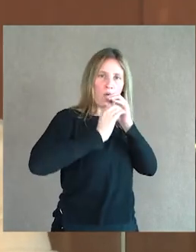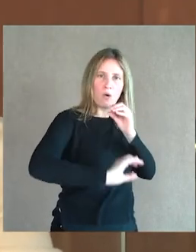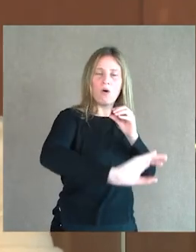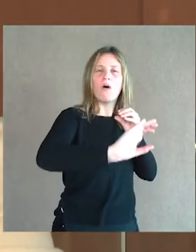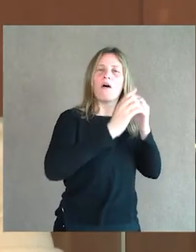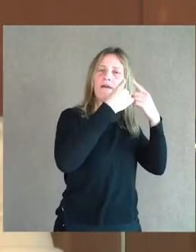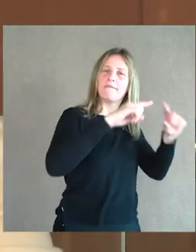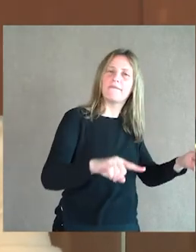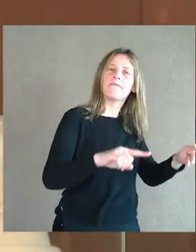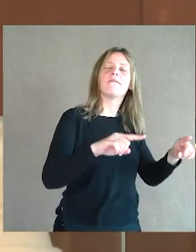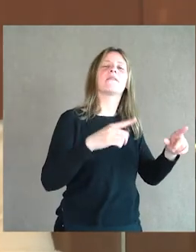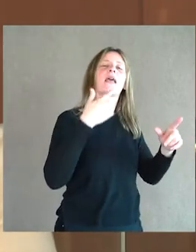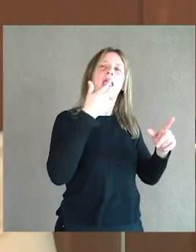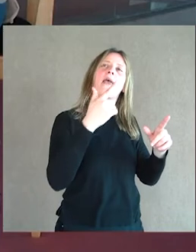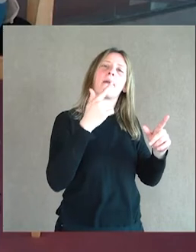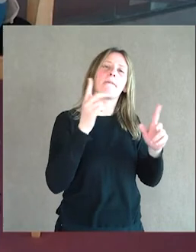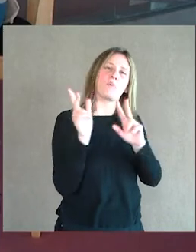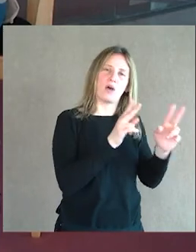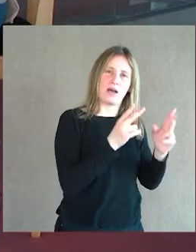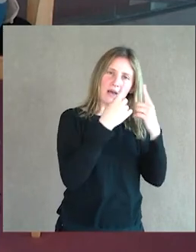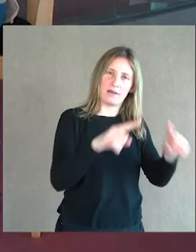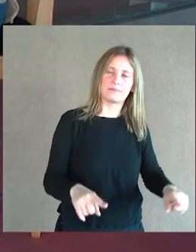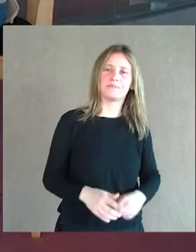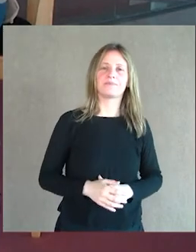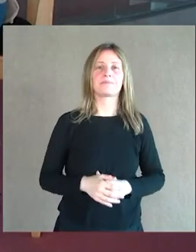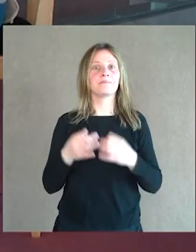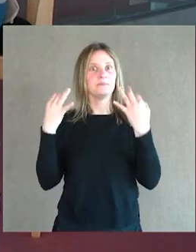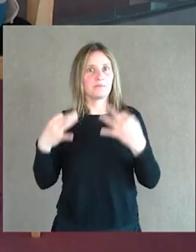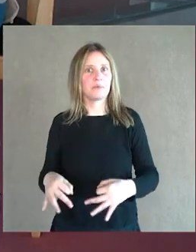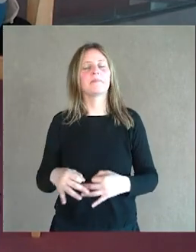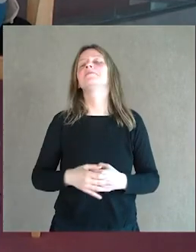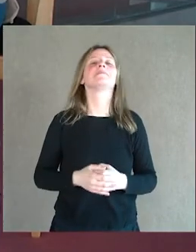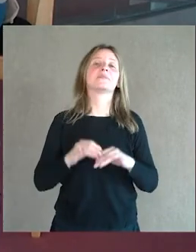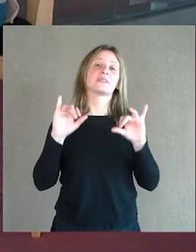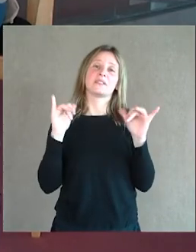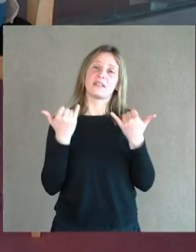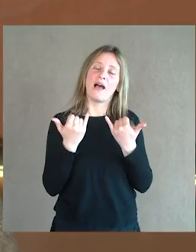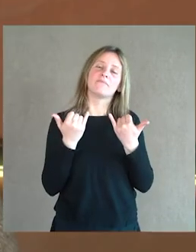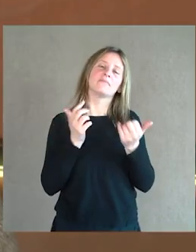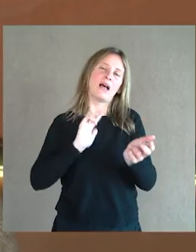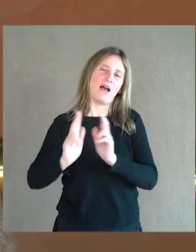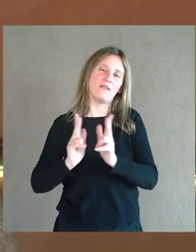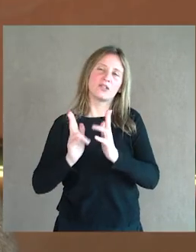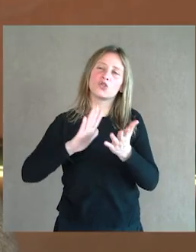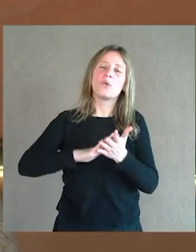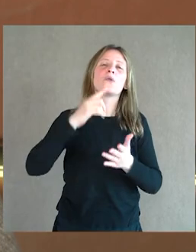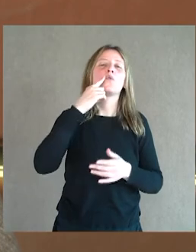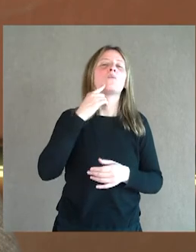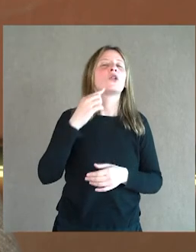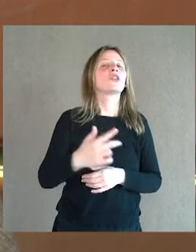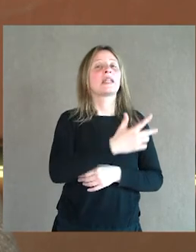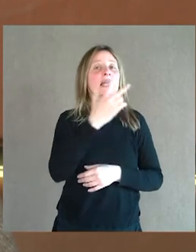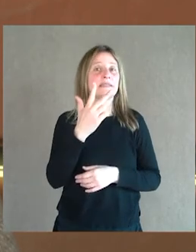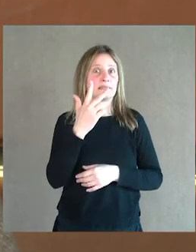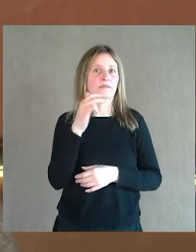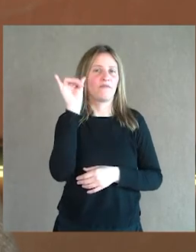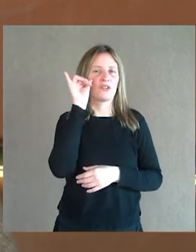de la época. Bien, entrando ya en la sinfonía heroica, en la número tres de Beethoven,